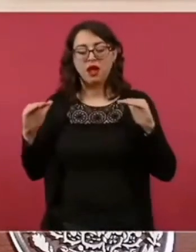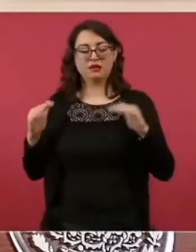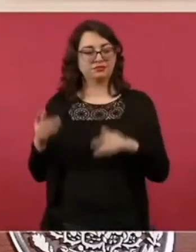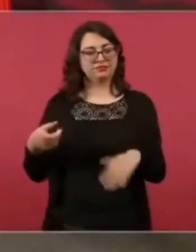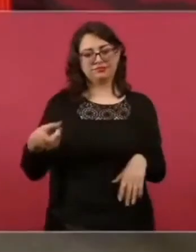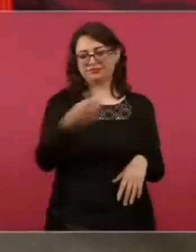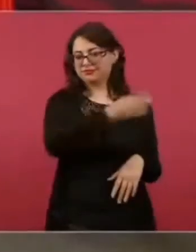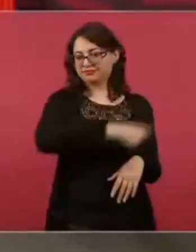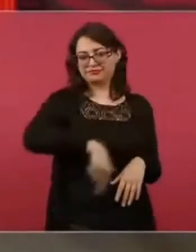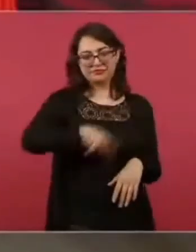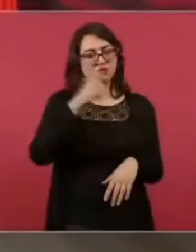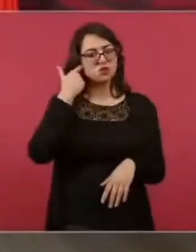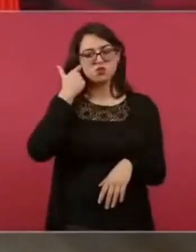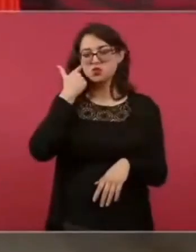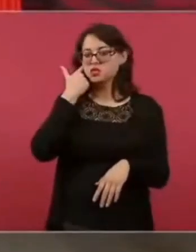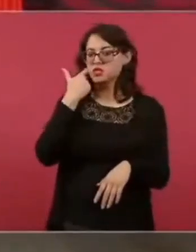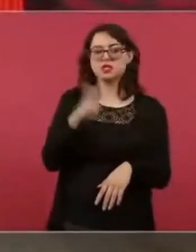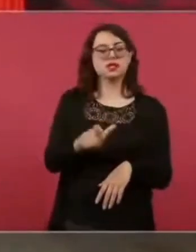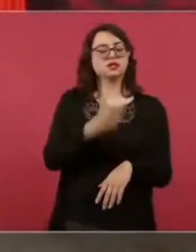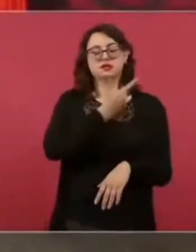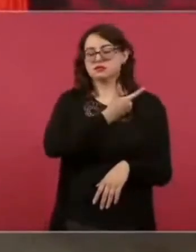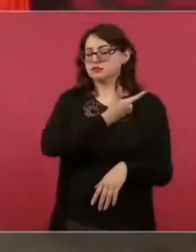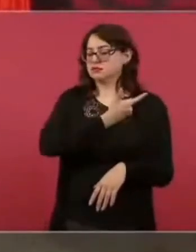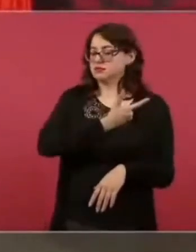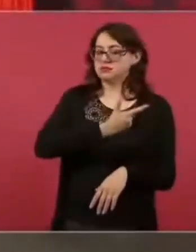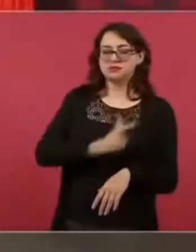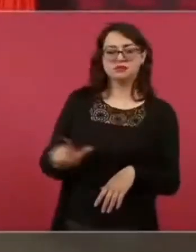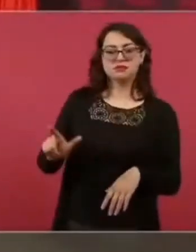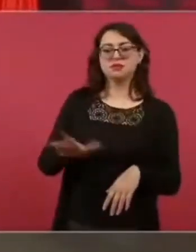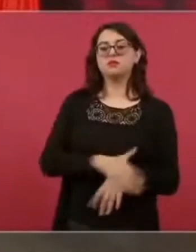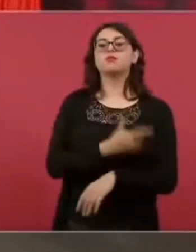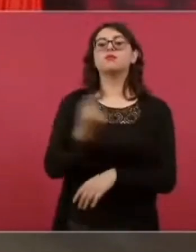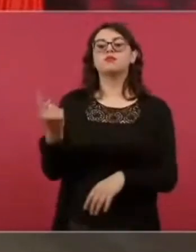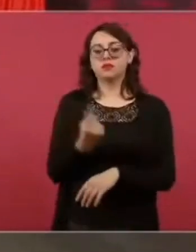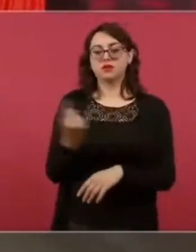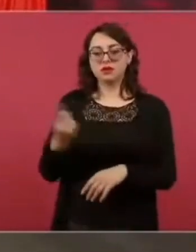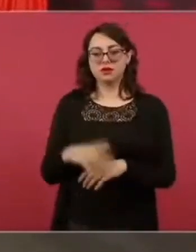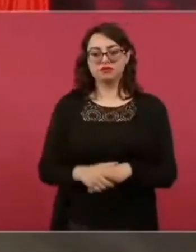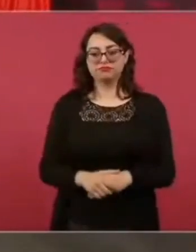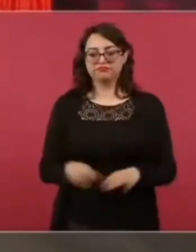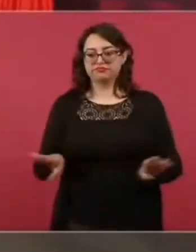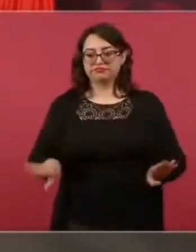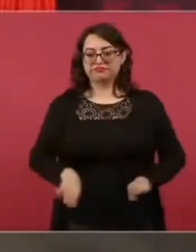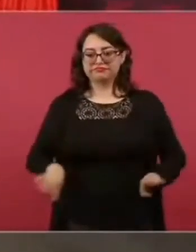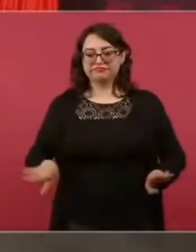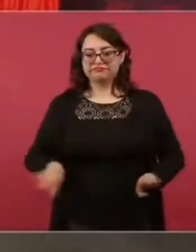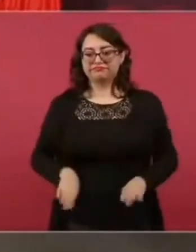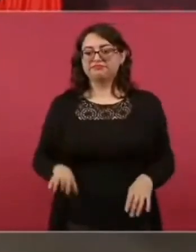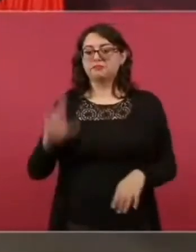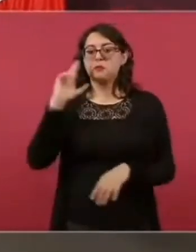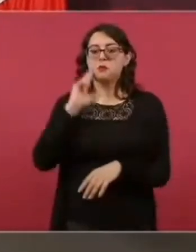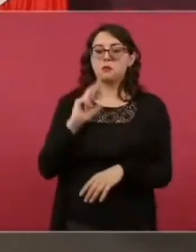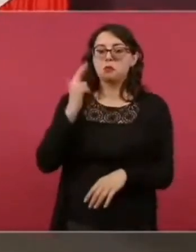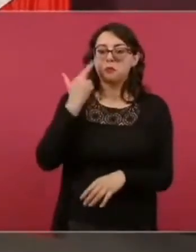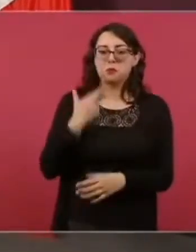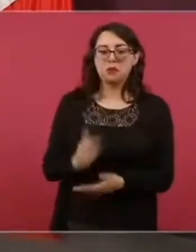son racistas y como toda la